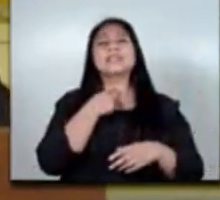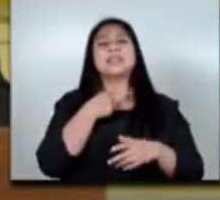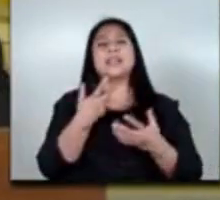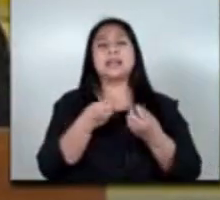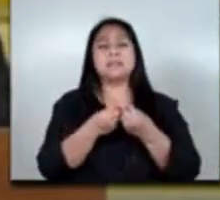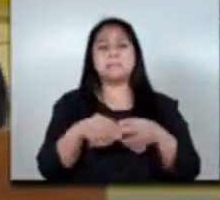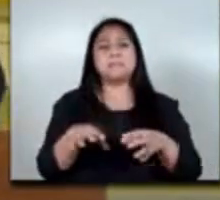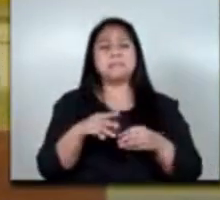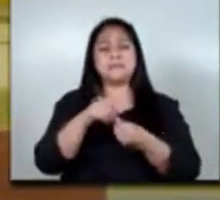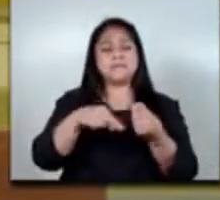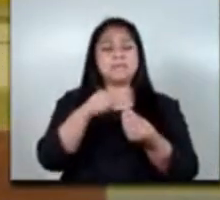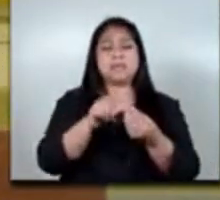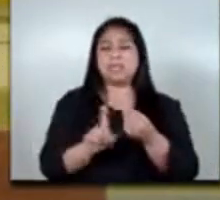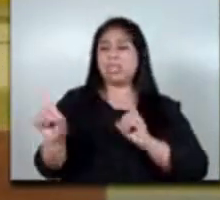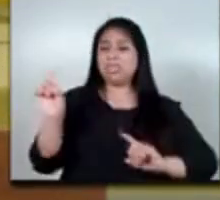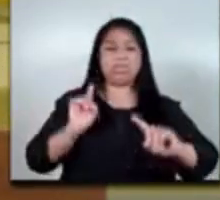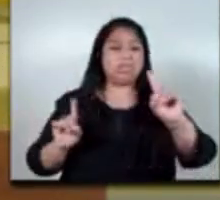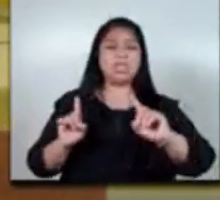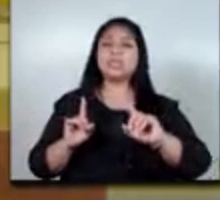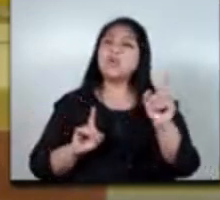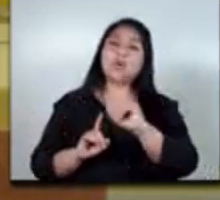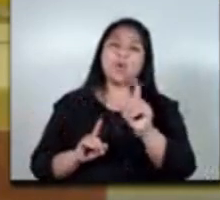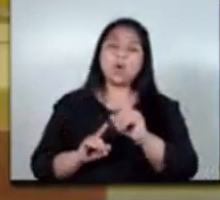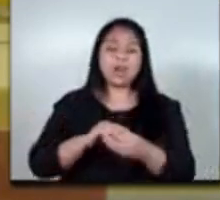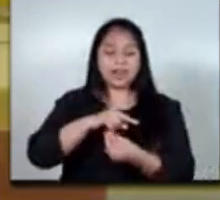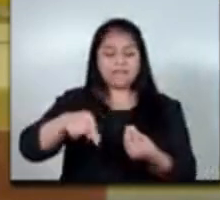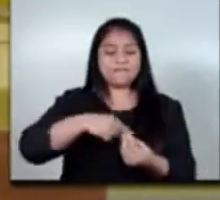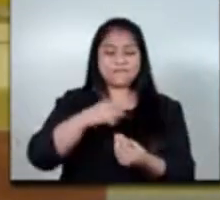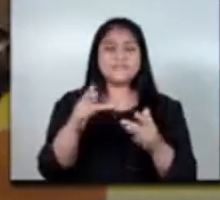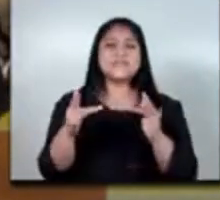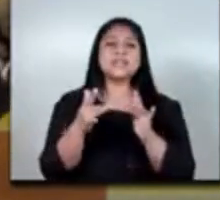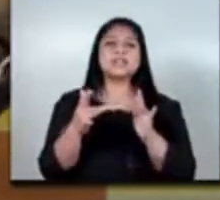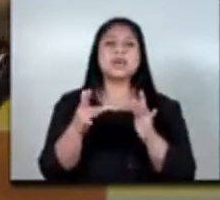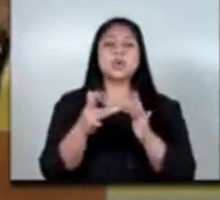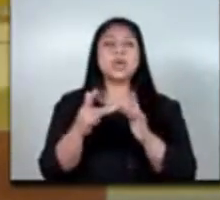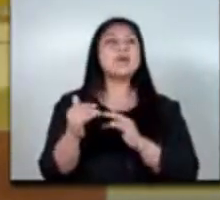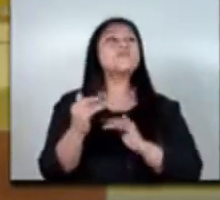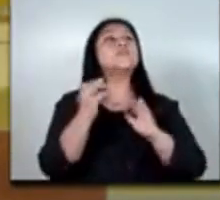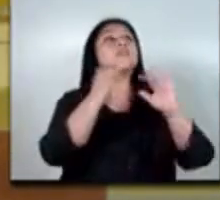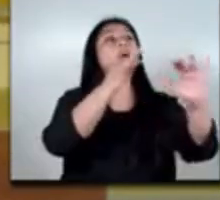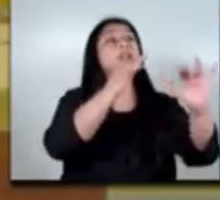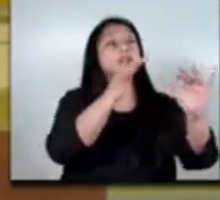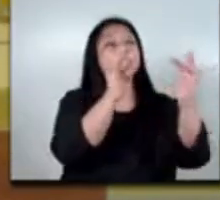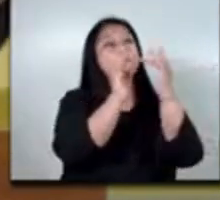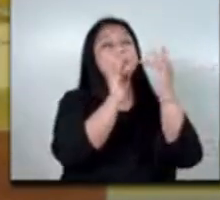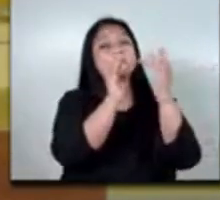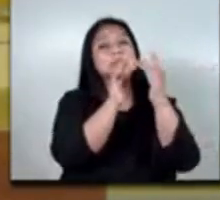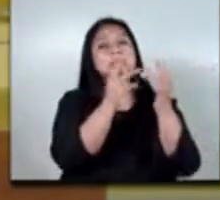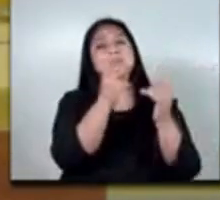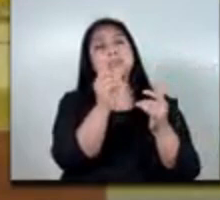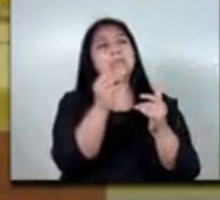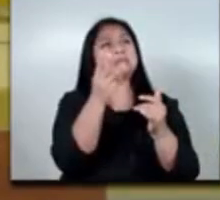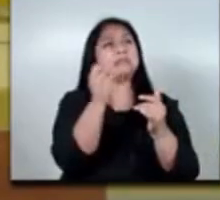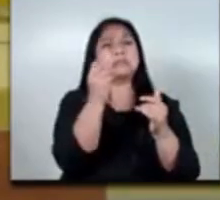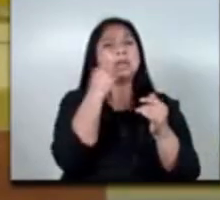nos interesa la integración familiar que no se pierde el contacto entre los que migran que después de veinte y treinta años